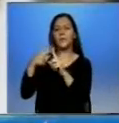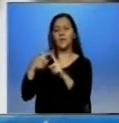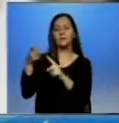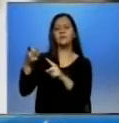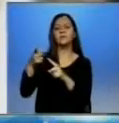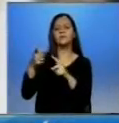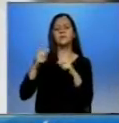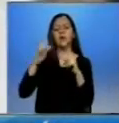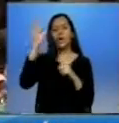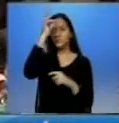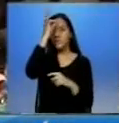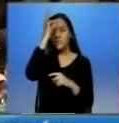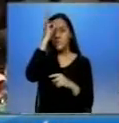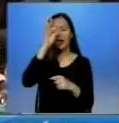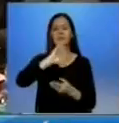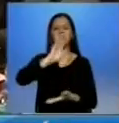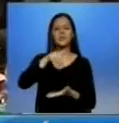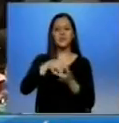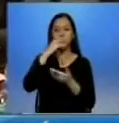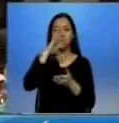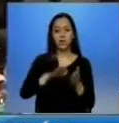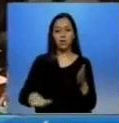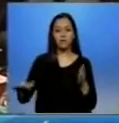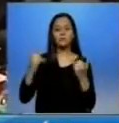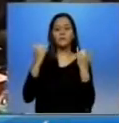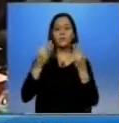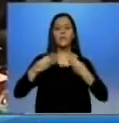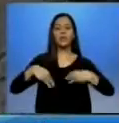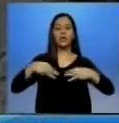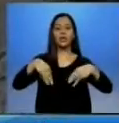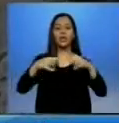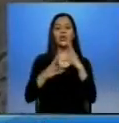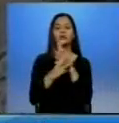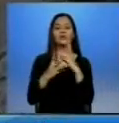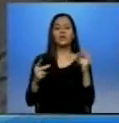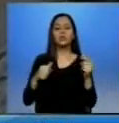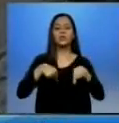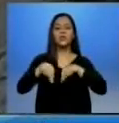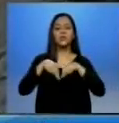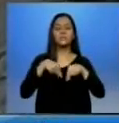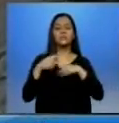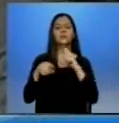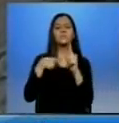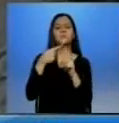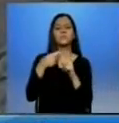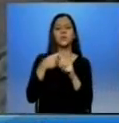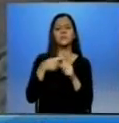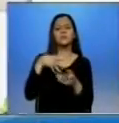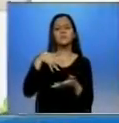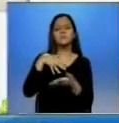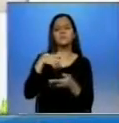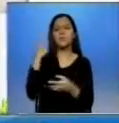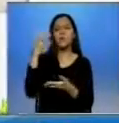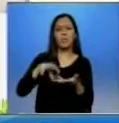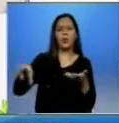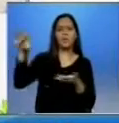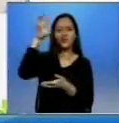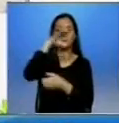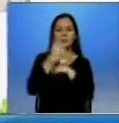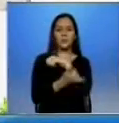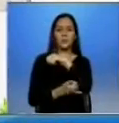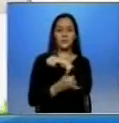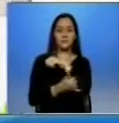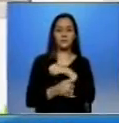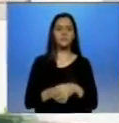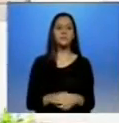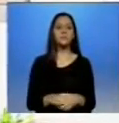centros infantiles del Buen Vivir. Se anunció además mecanismos de solución para la falta de transporte de estudiantes en varias provincias del país. Alrededor de nueve mil